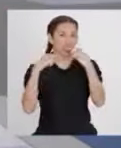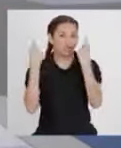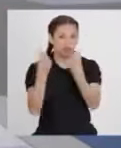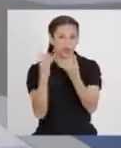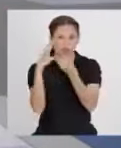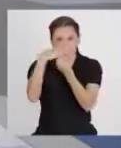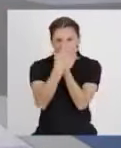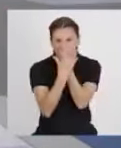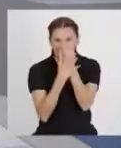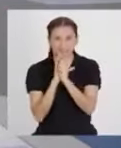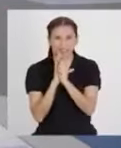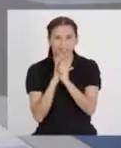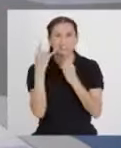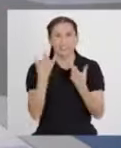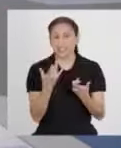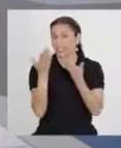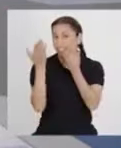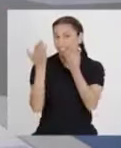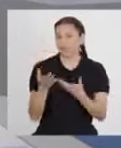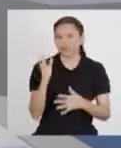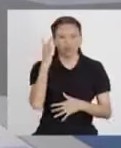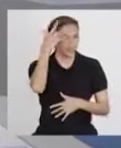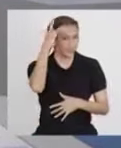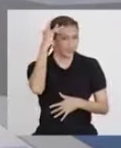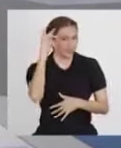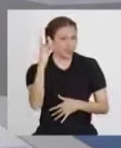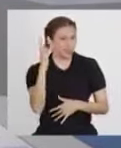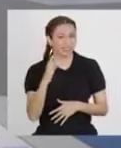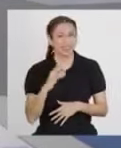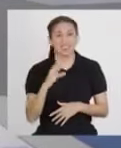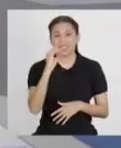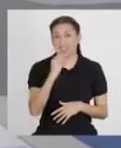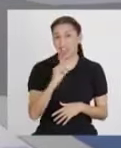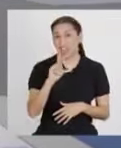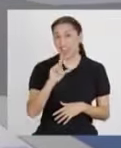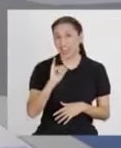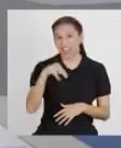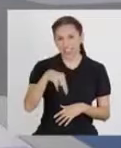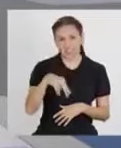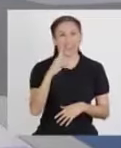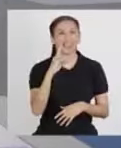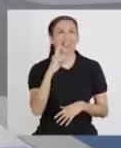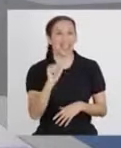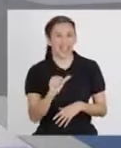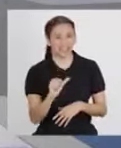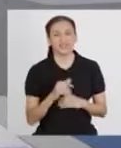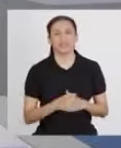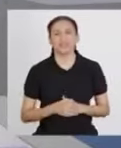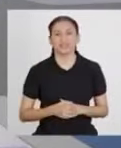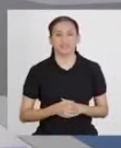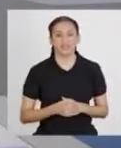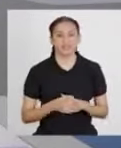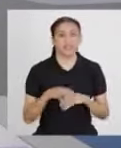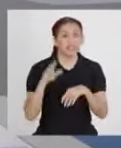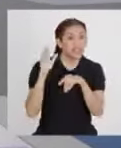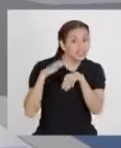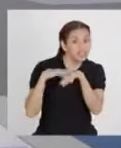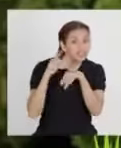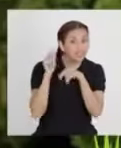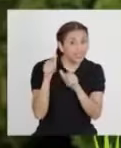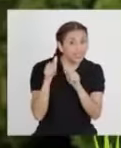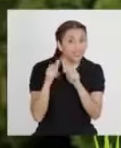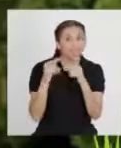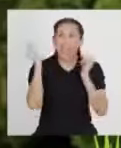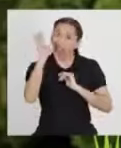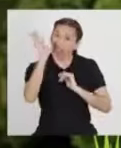del equipo armadillo, la muy inteligente Olinda. ¿Estás ahí?